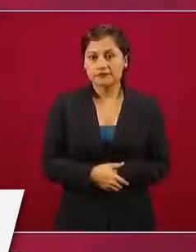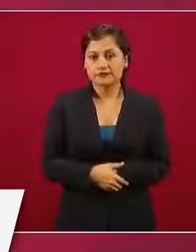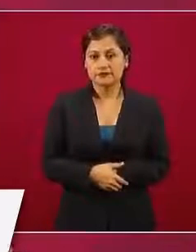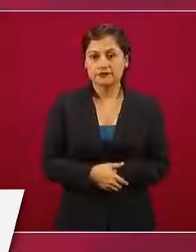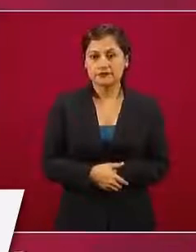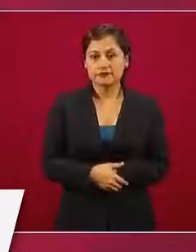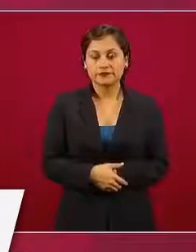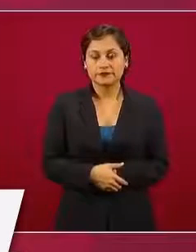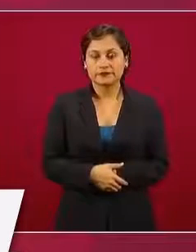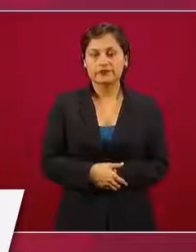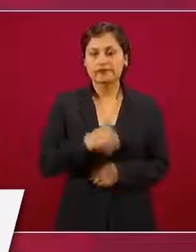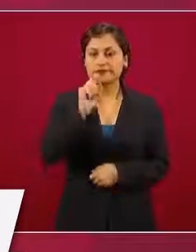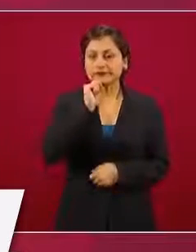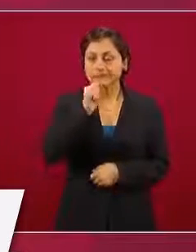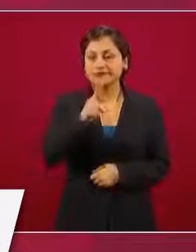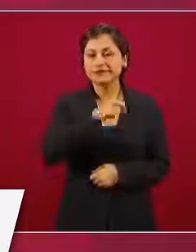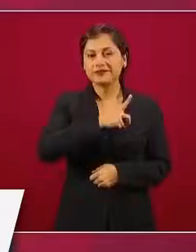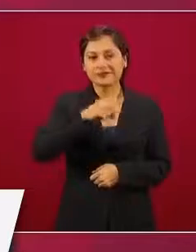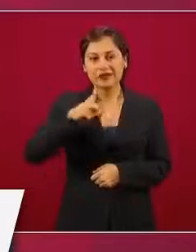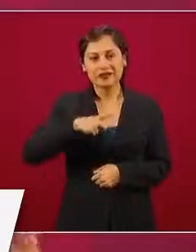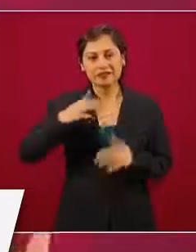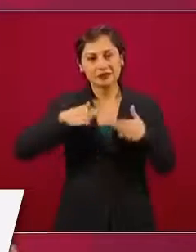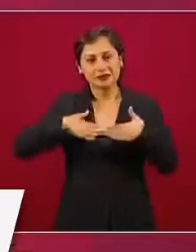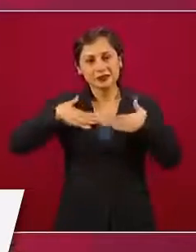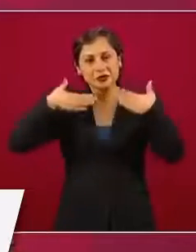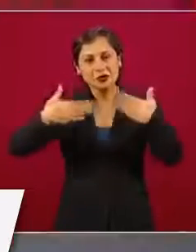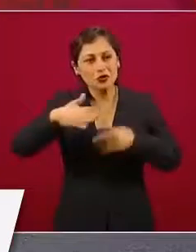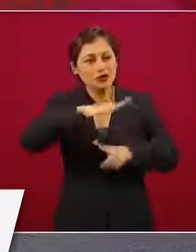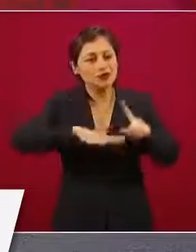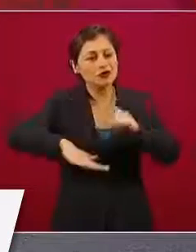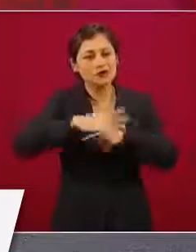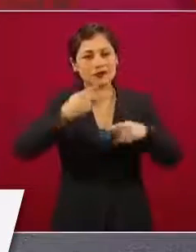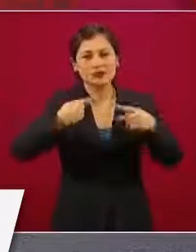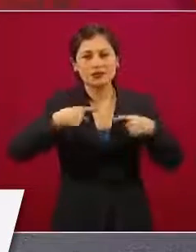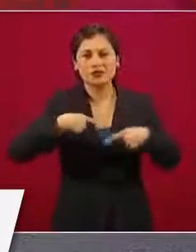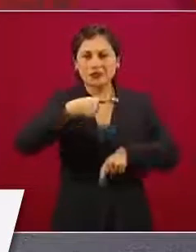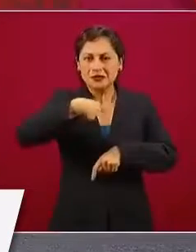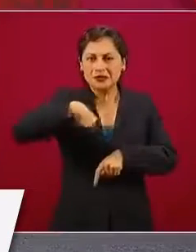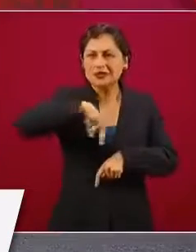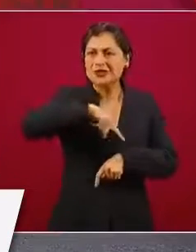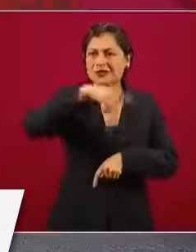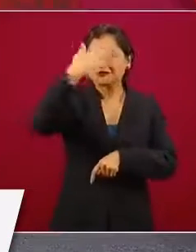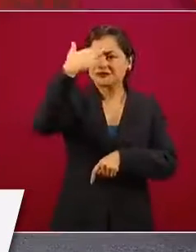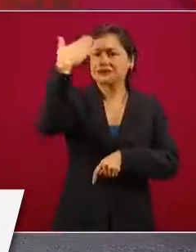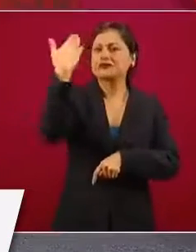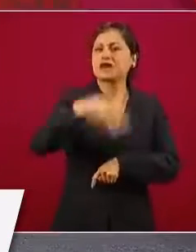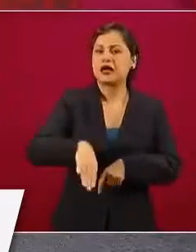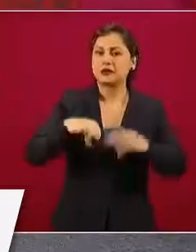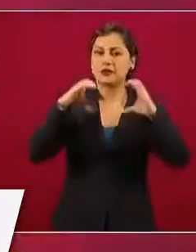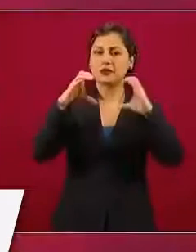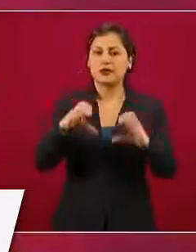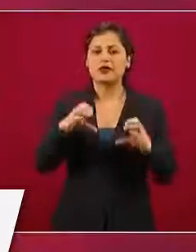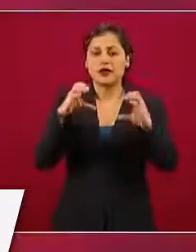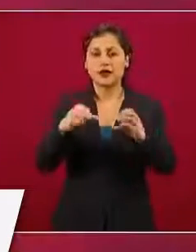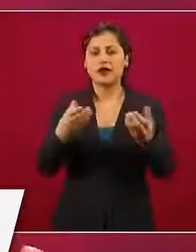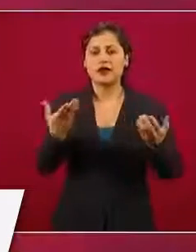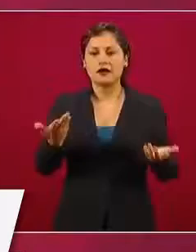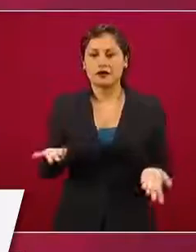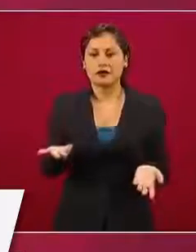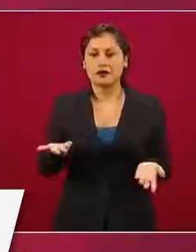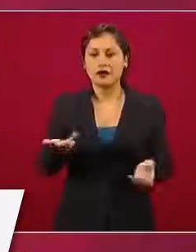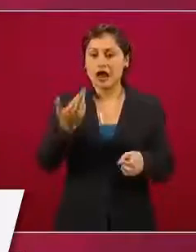Y confiar en la gente, confiar en que nos podemos cuidar, en la